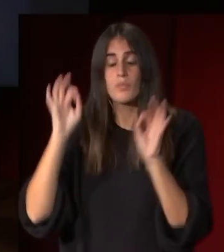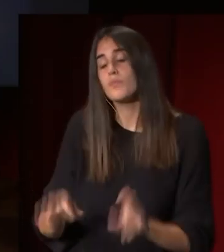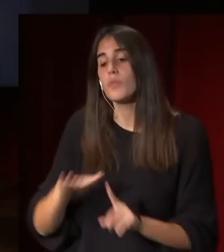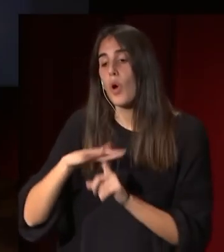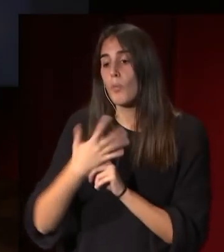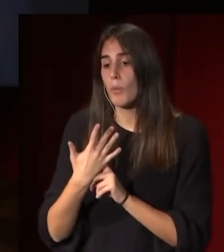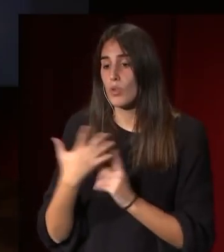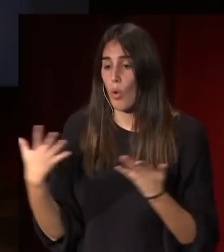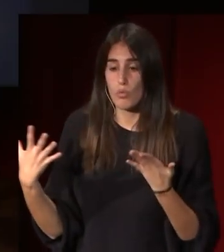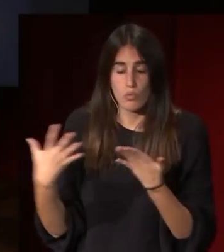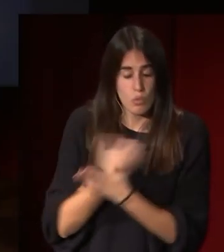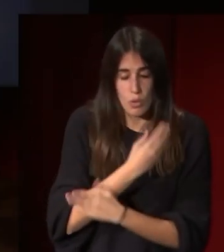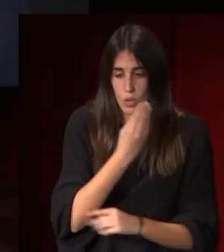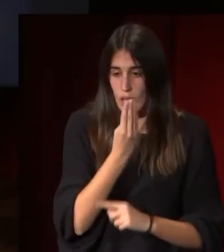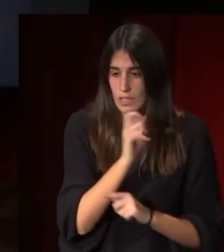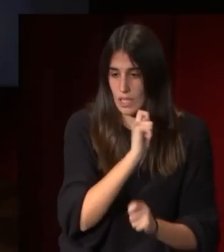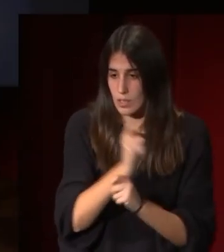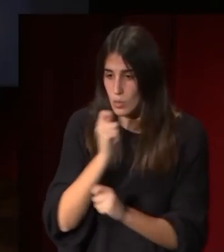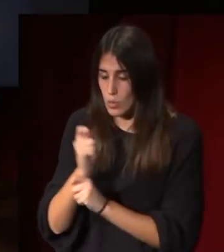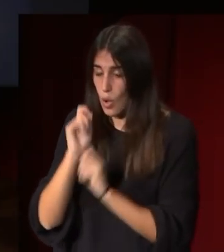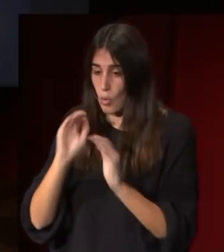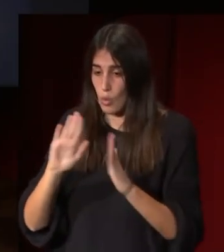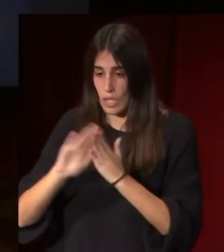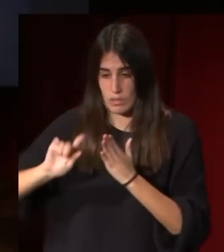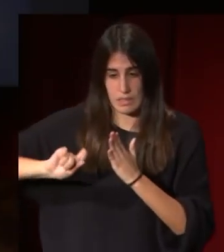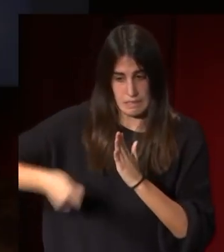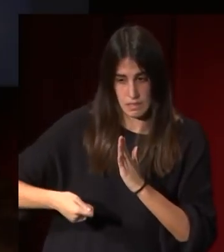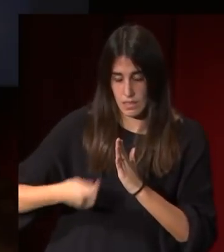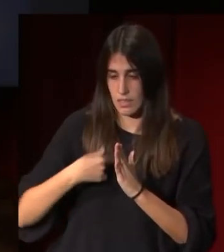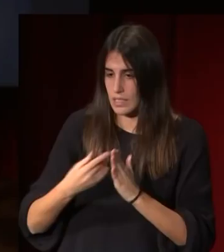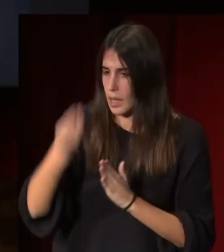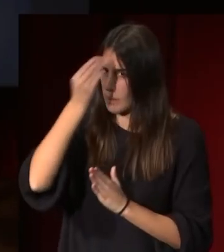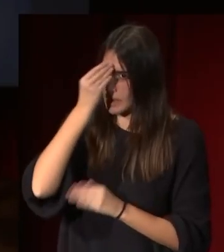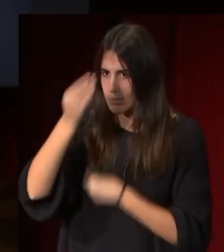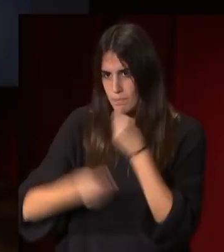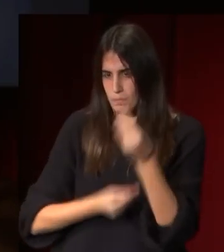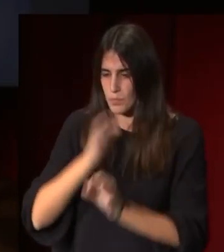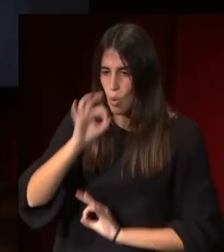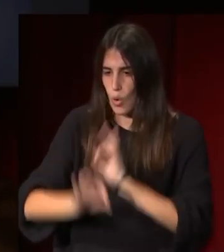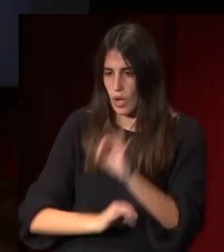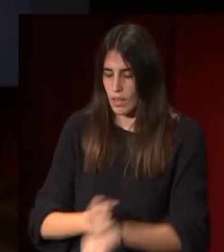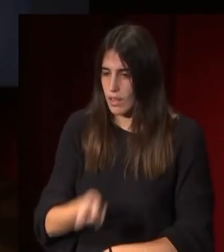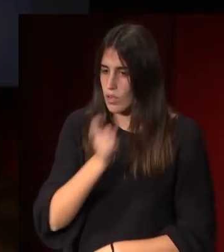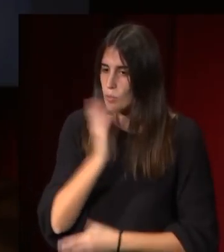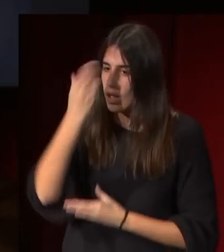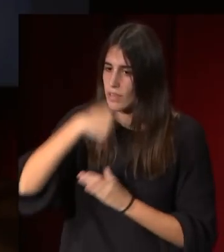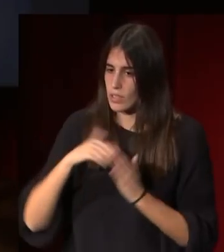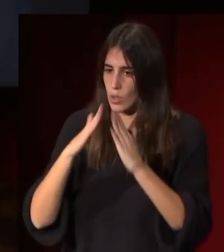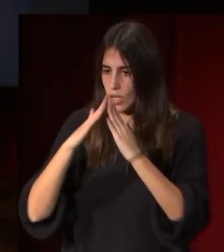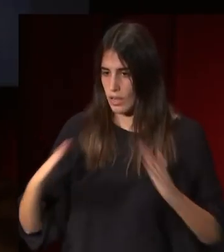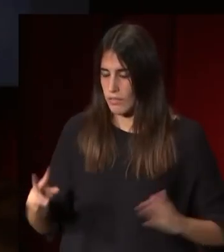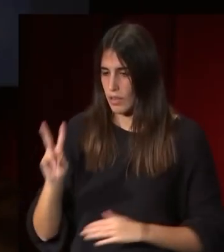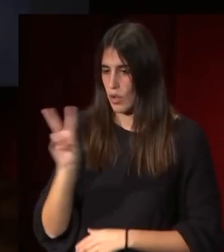se recogen todas las esculturas cuando se cierra el Casón y ya se replantea el nuevo montaje en el edificio Villanueva